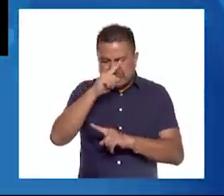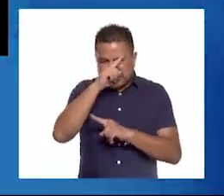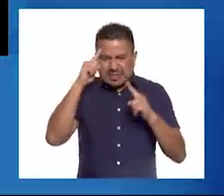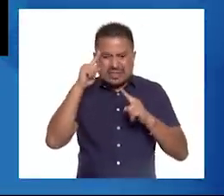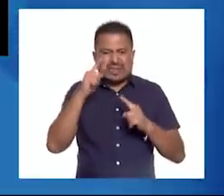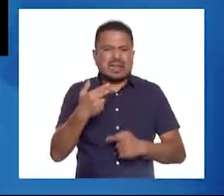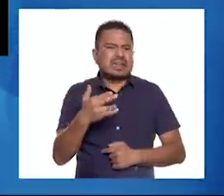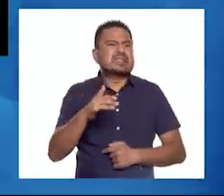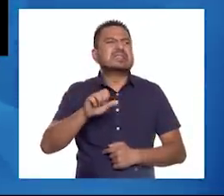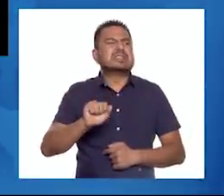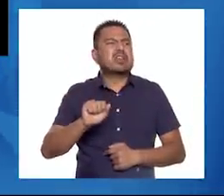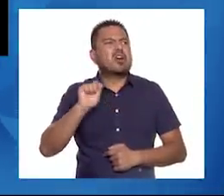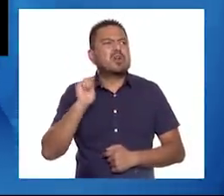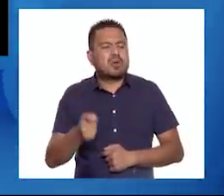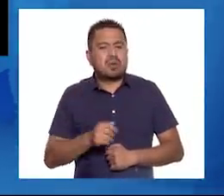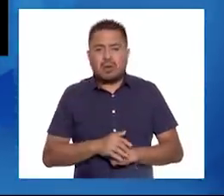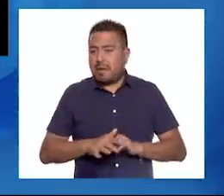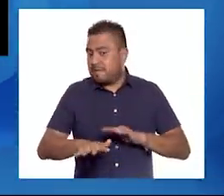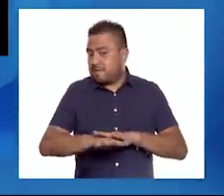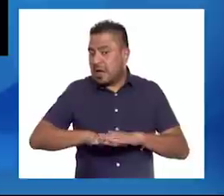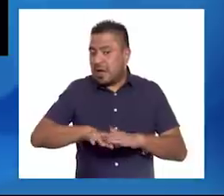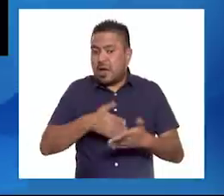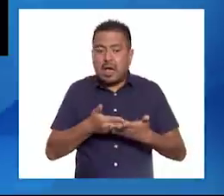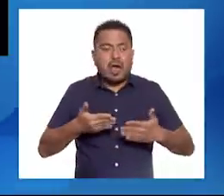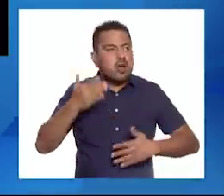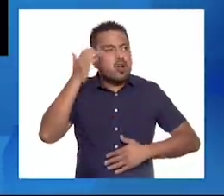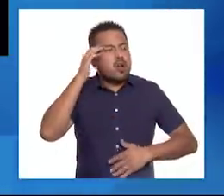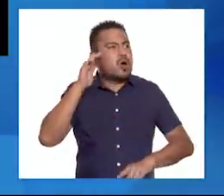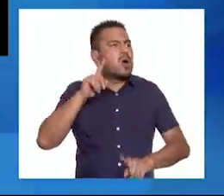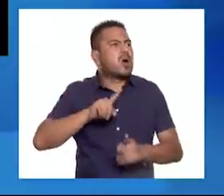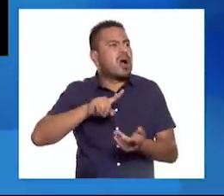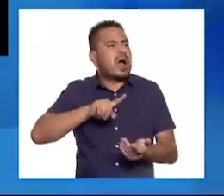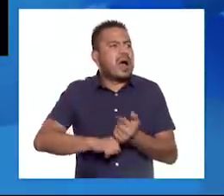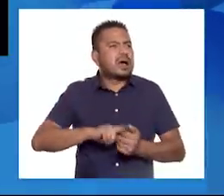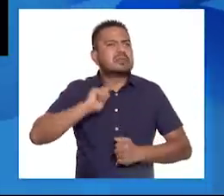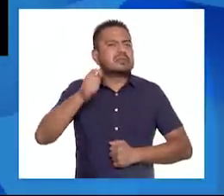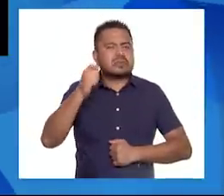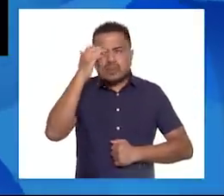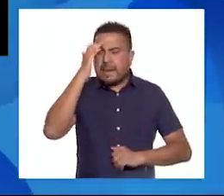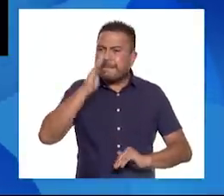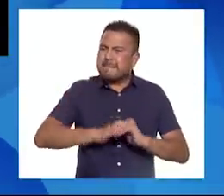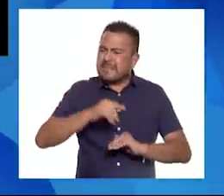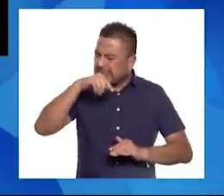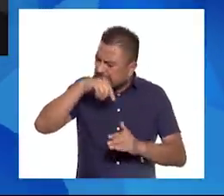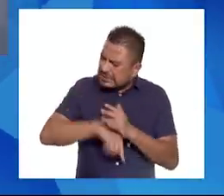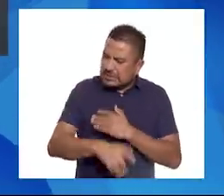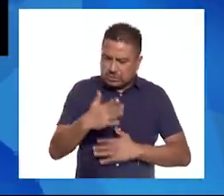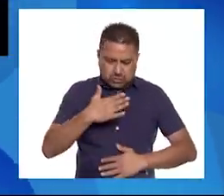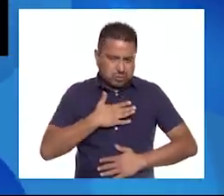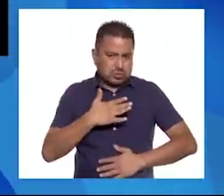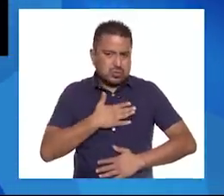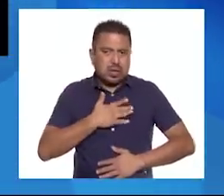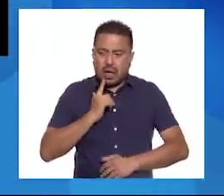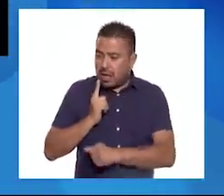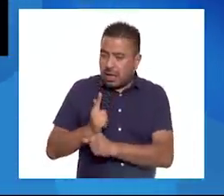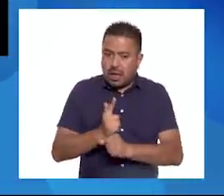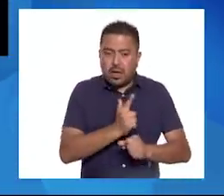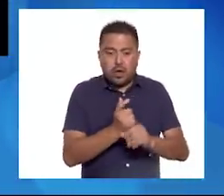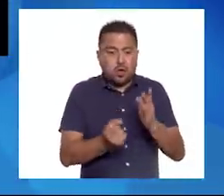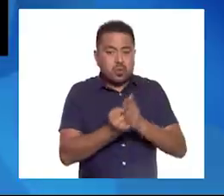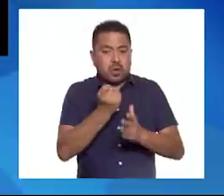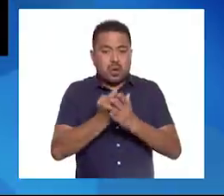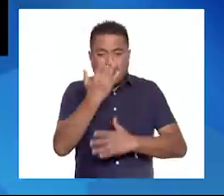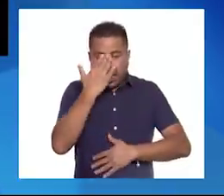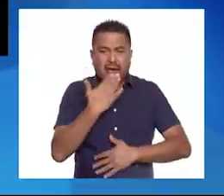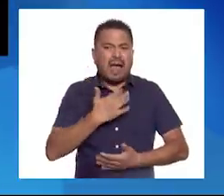y el hastío? Básicamente a conocernos mejor a nosotras mismas o a nosotros mismos. A descubrir nuevos